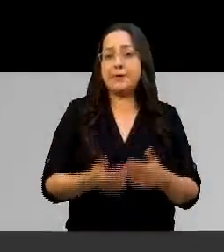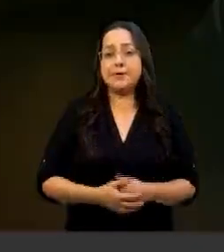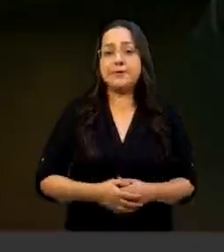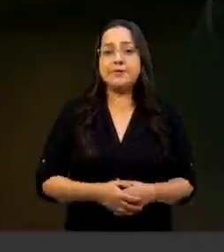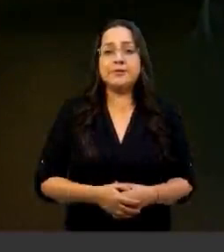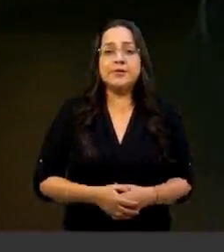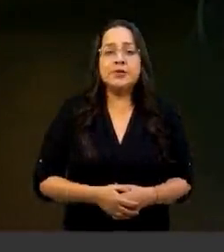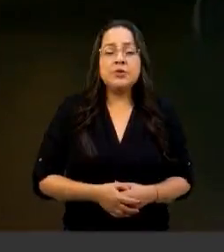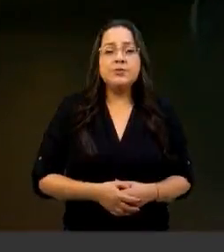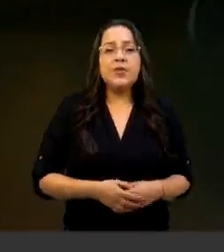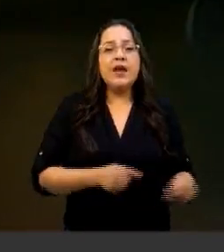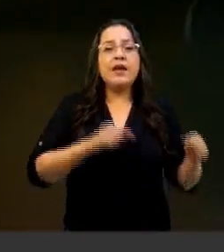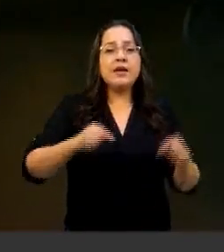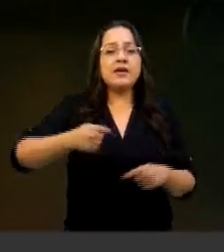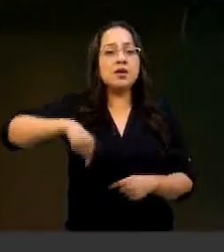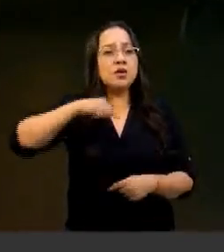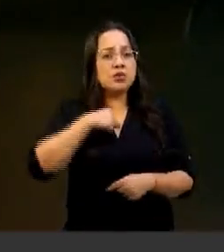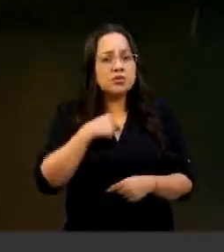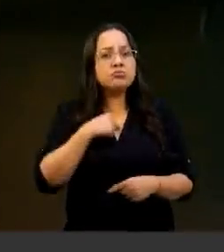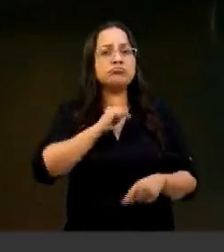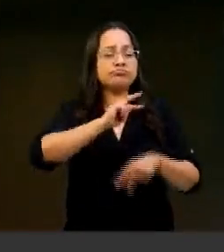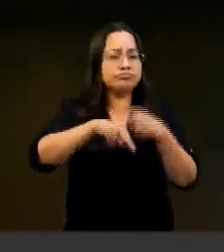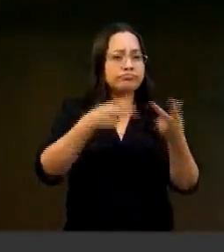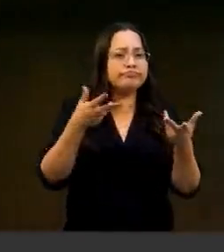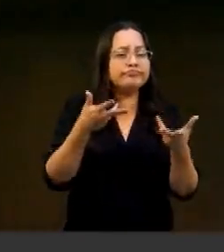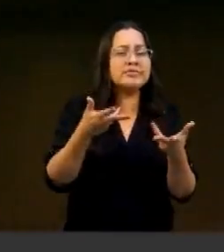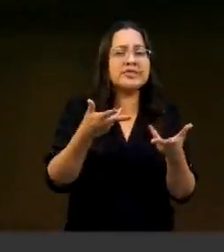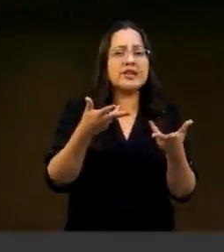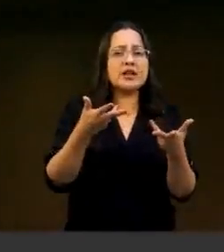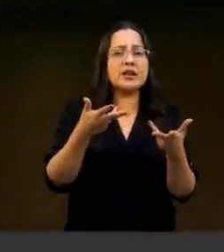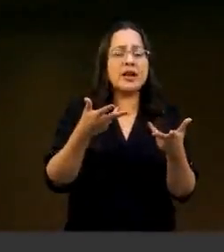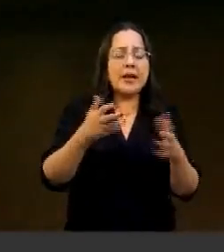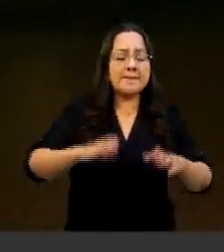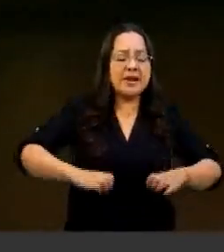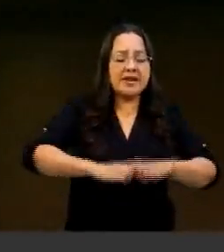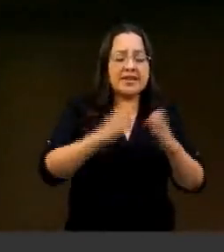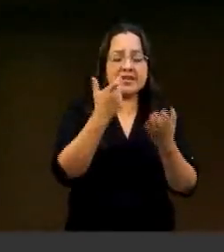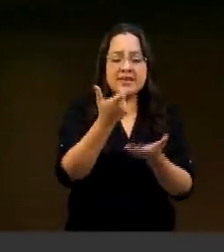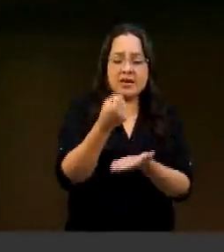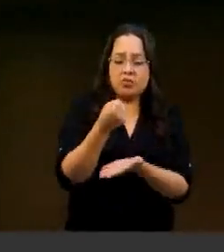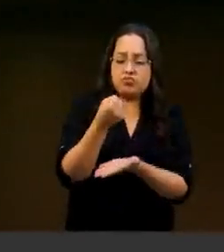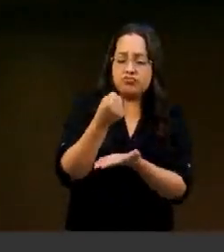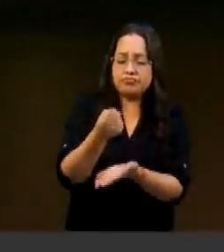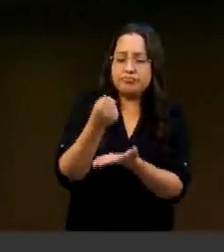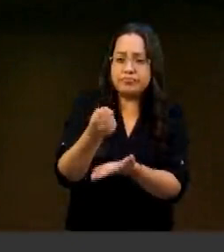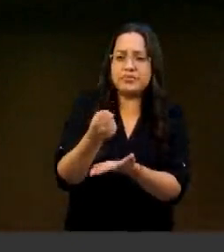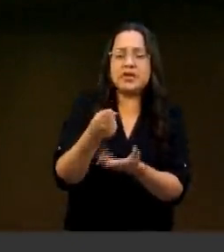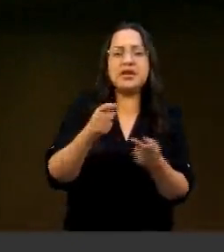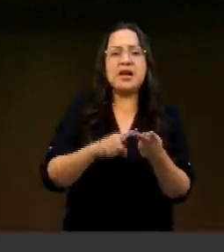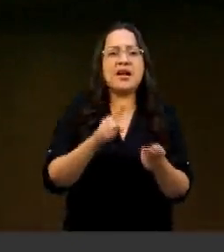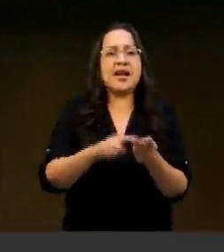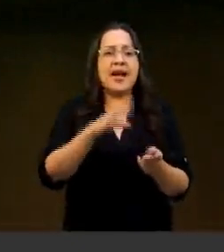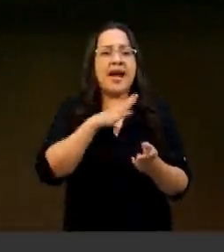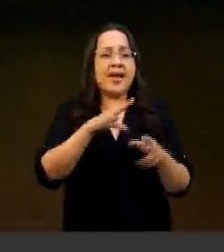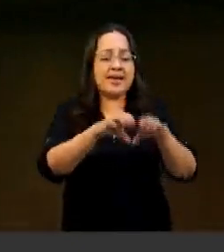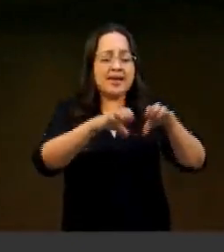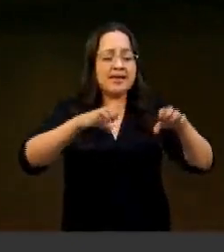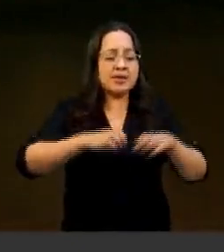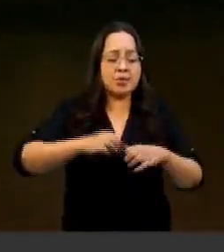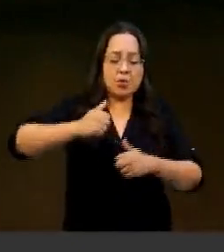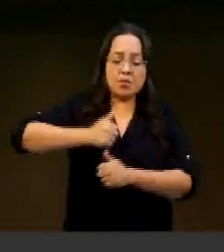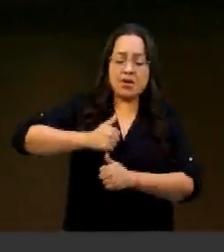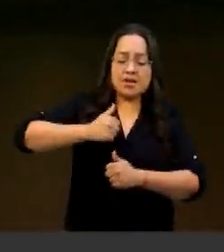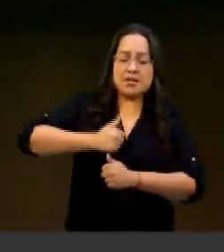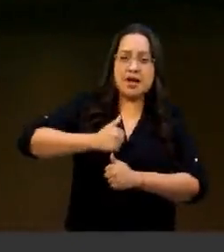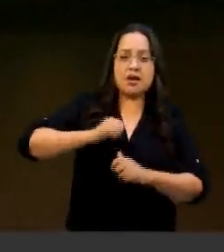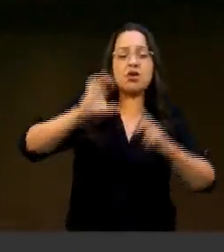Y vamos a buscar entonces con recursos extraordinarios y excepcionales, con un destacamento militar y personal de